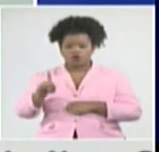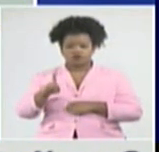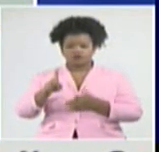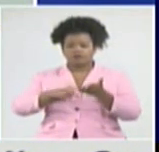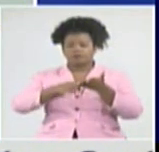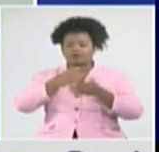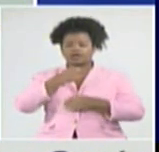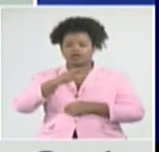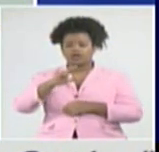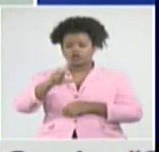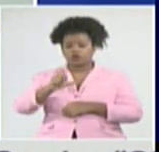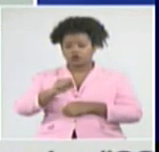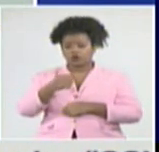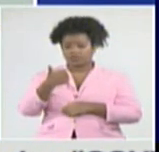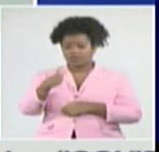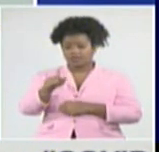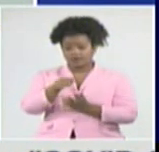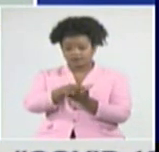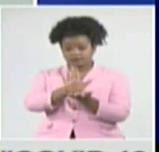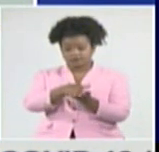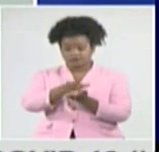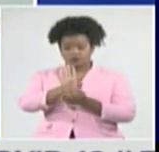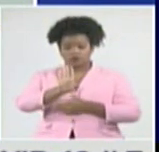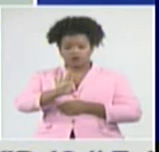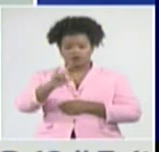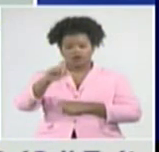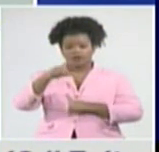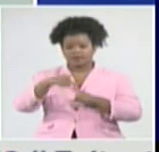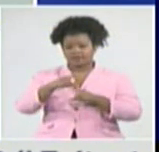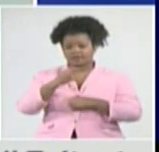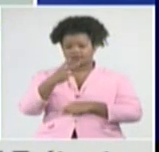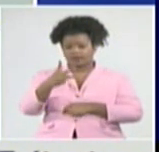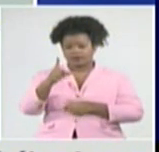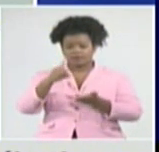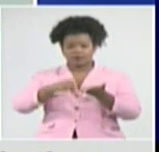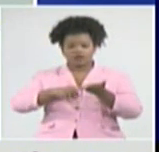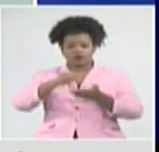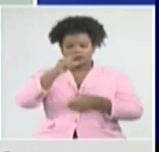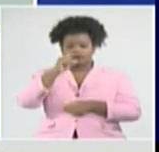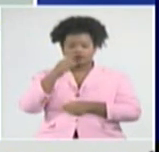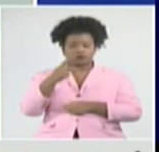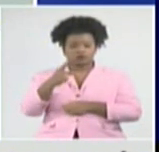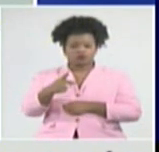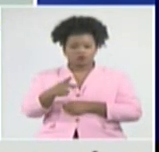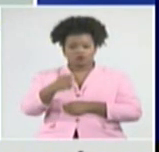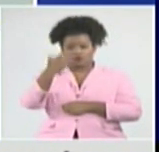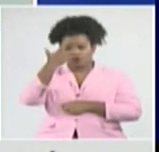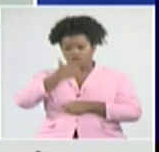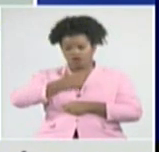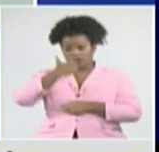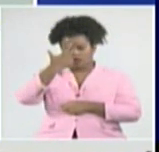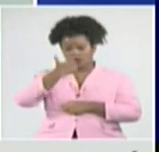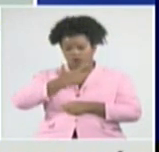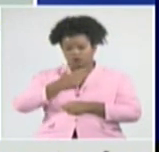Ciénaga de Zapata 4, Calimete 3, Pedro Betancur 2, y Los Arabos 1.